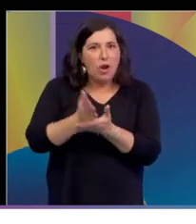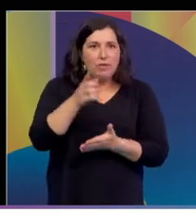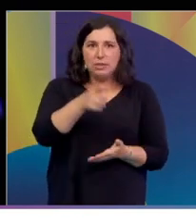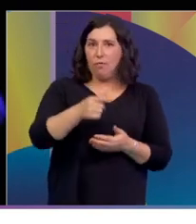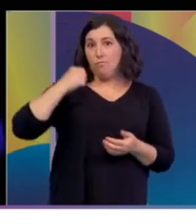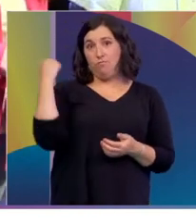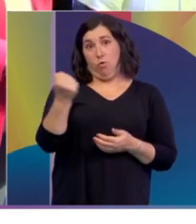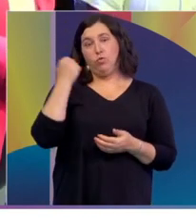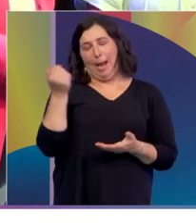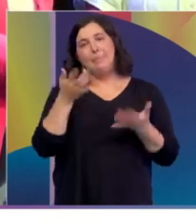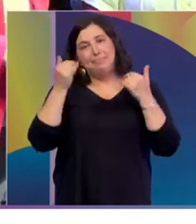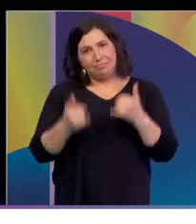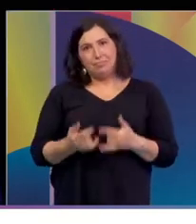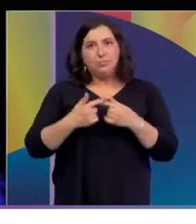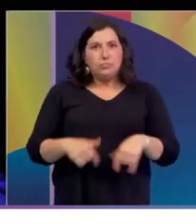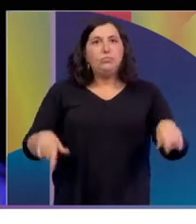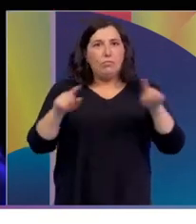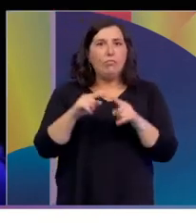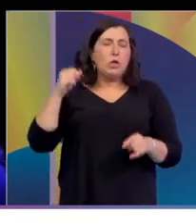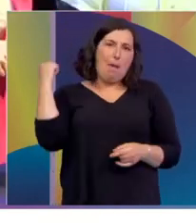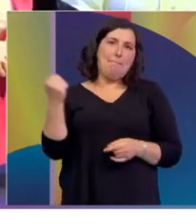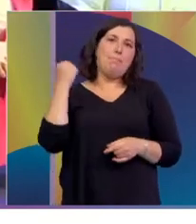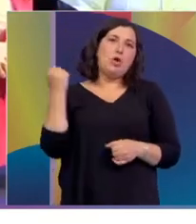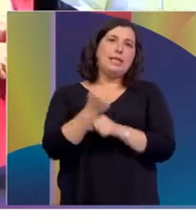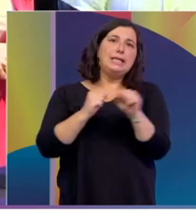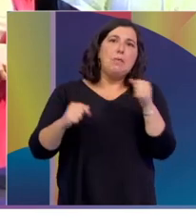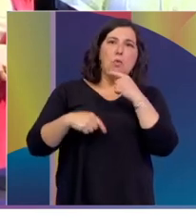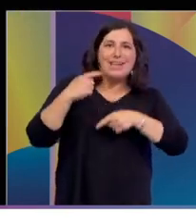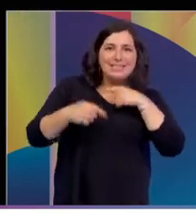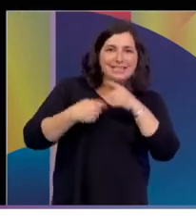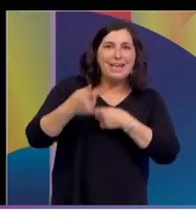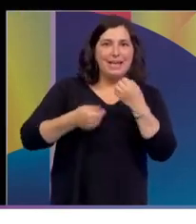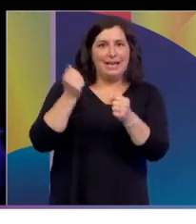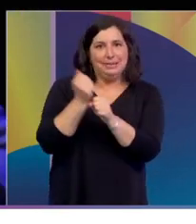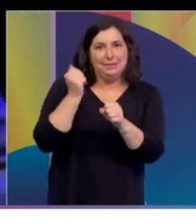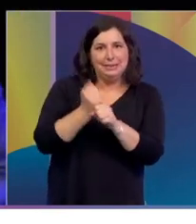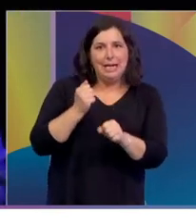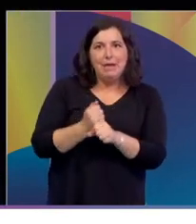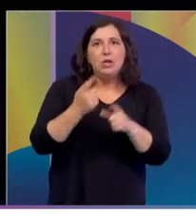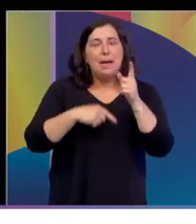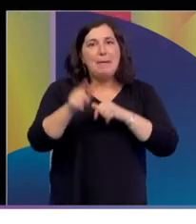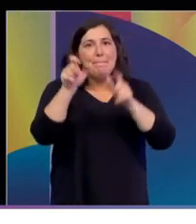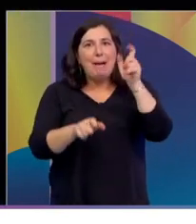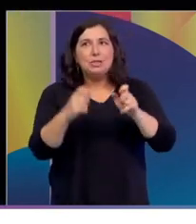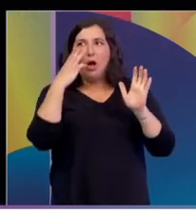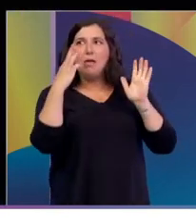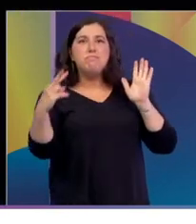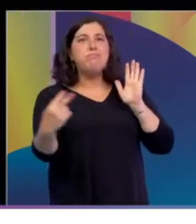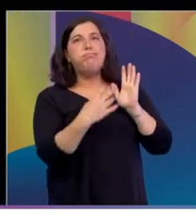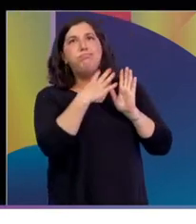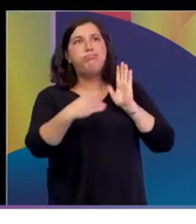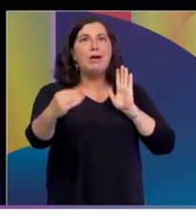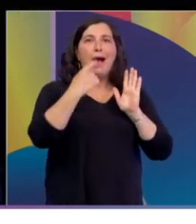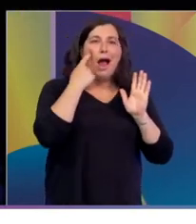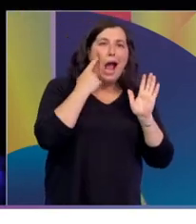Totalmente. Para nosotros es muy importante para que ellos puedan seguir potenciando sus proyectos y también inspirando a la gente, que capaz que de repente por escuchar a